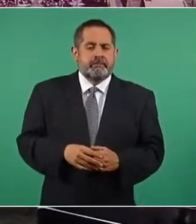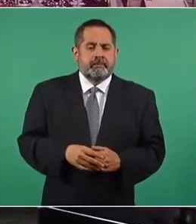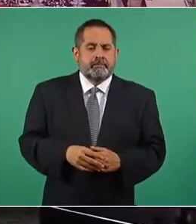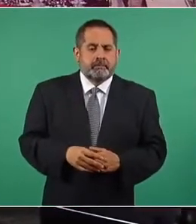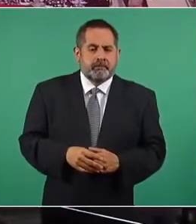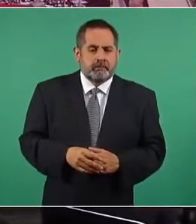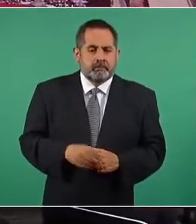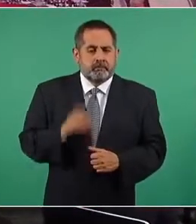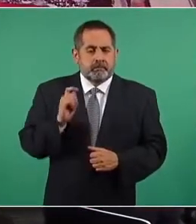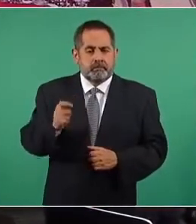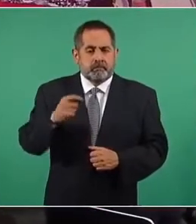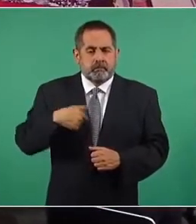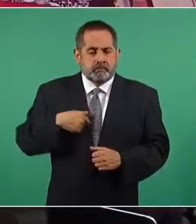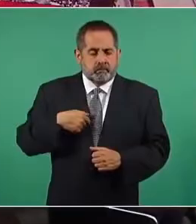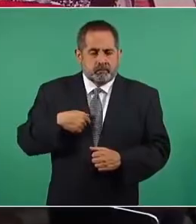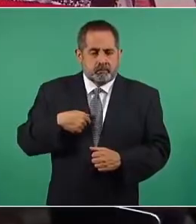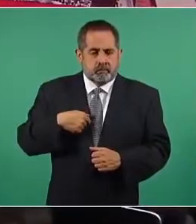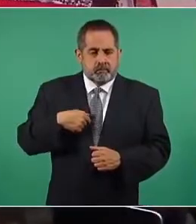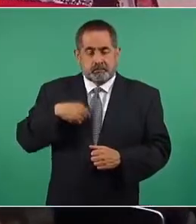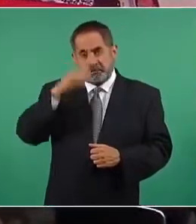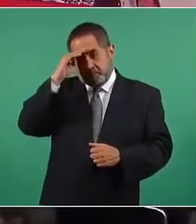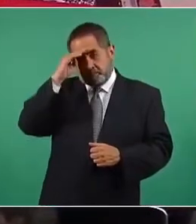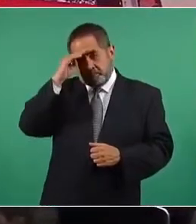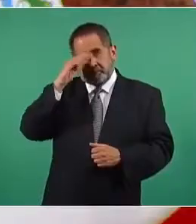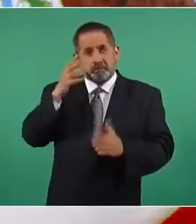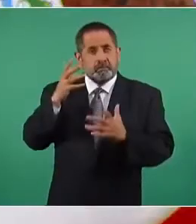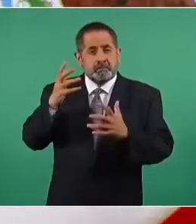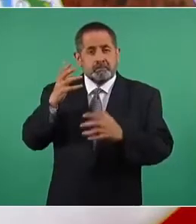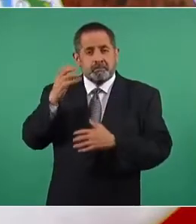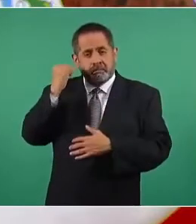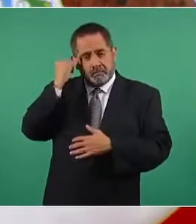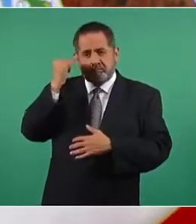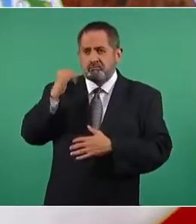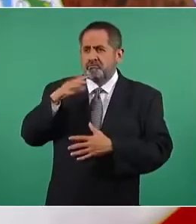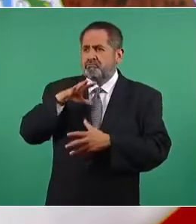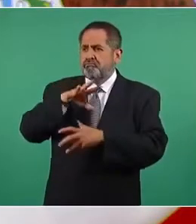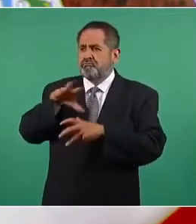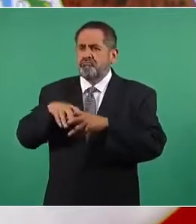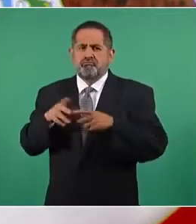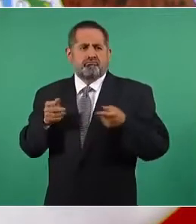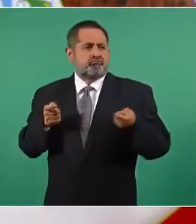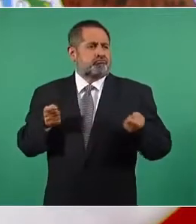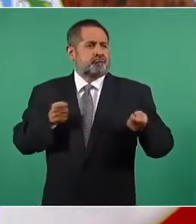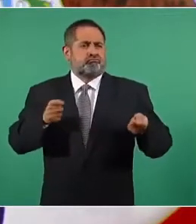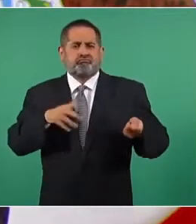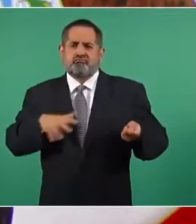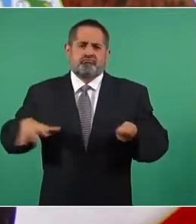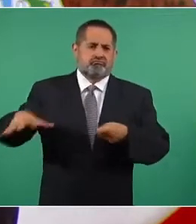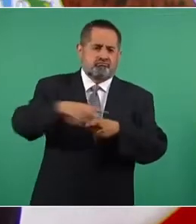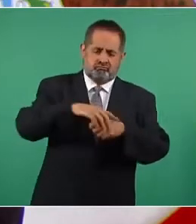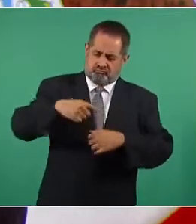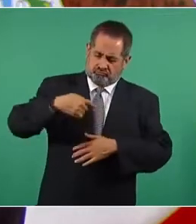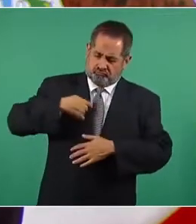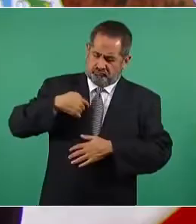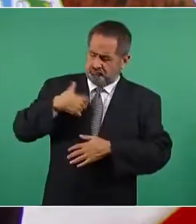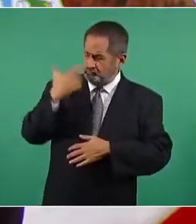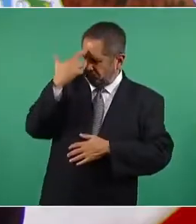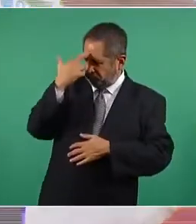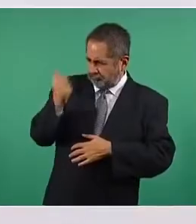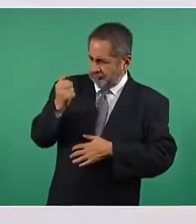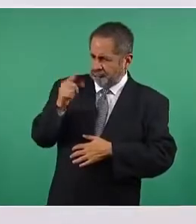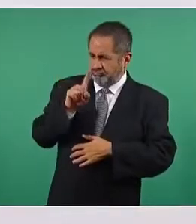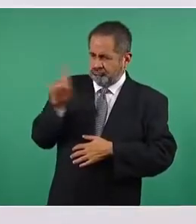no poseo ni aspiro a tener el monopolio de la verdad absoluta.